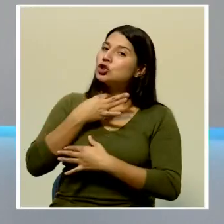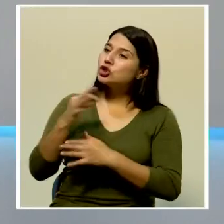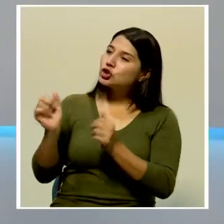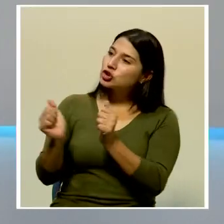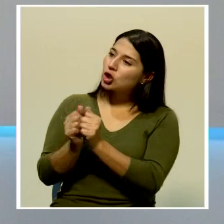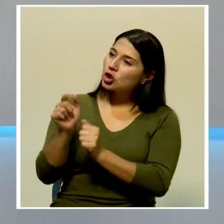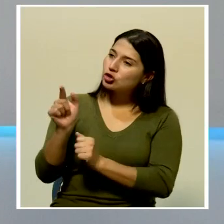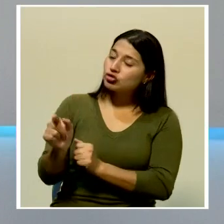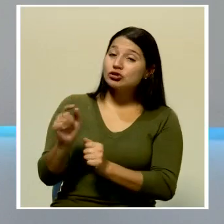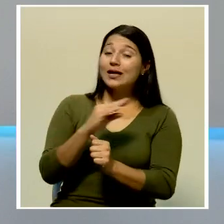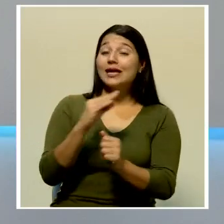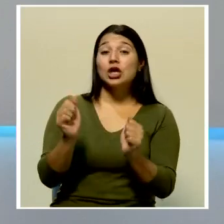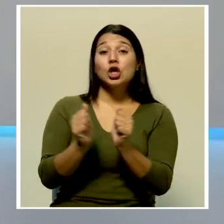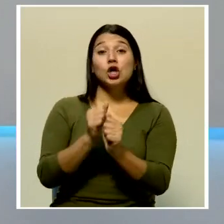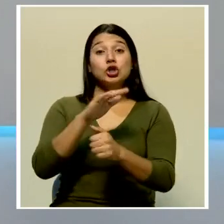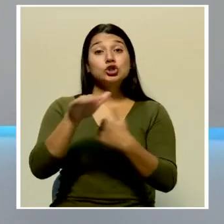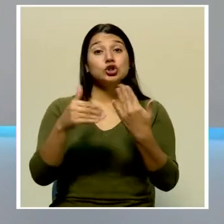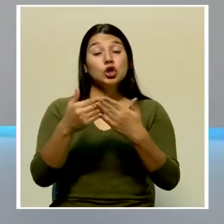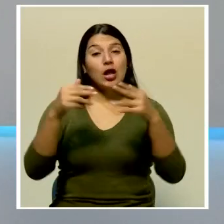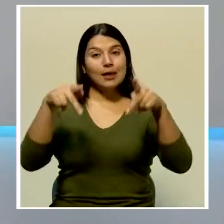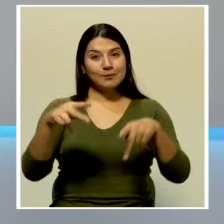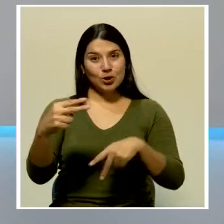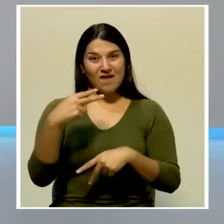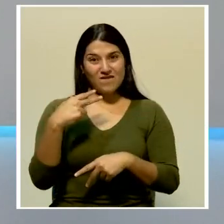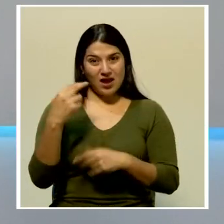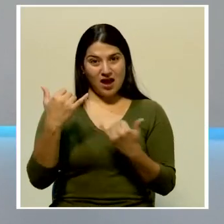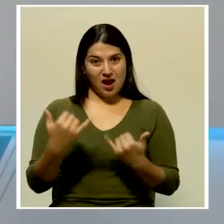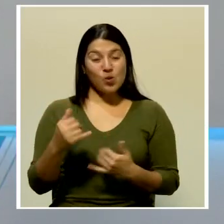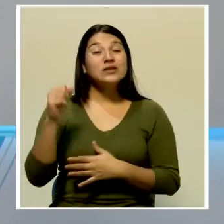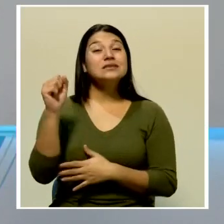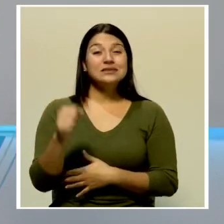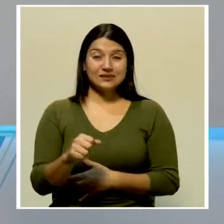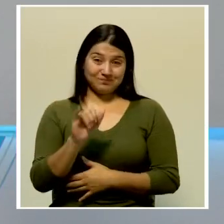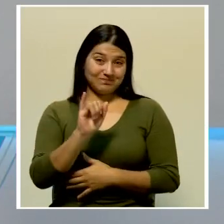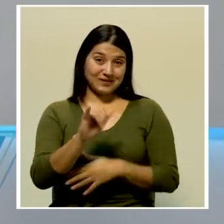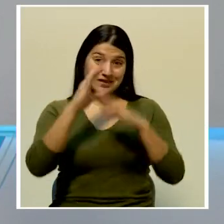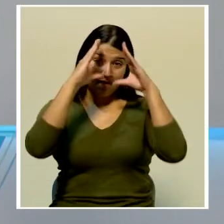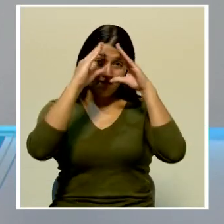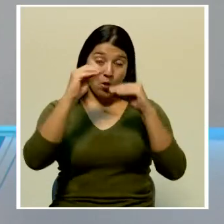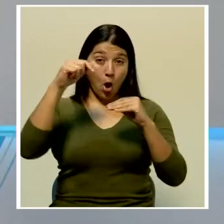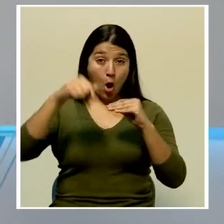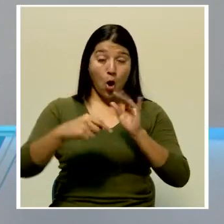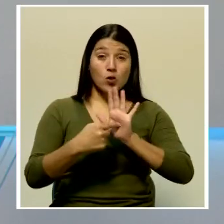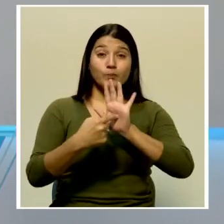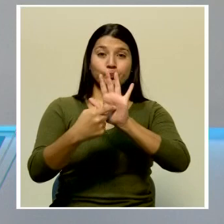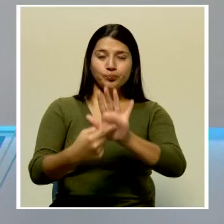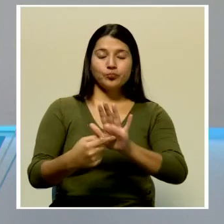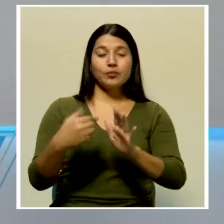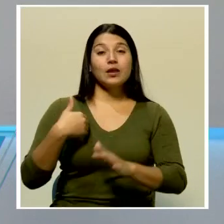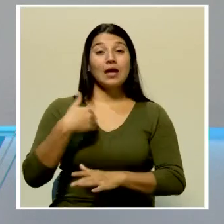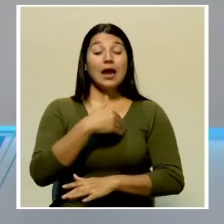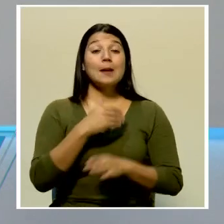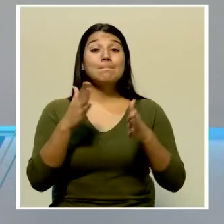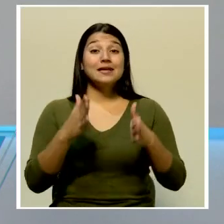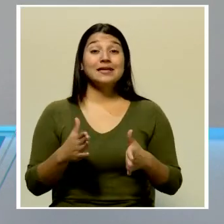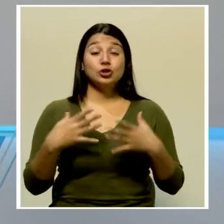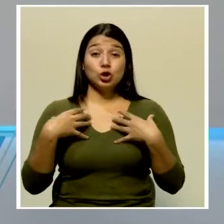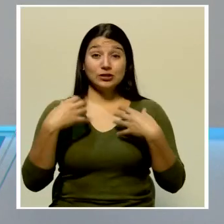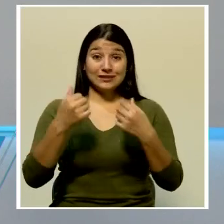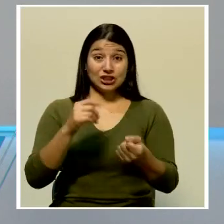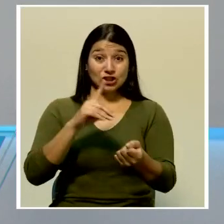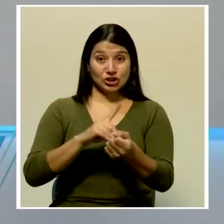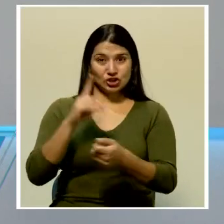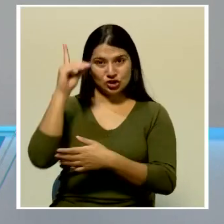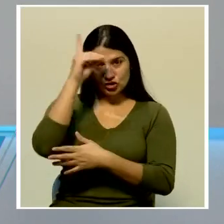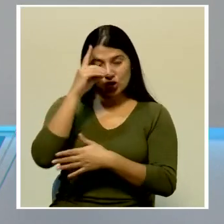todos los amigos televidentes. Pues así es, esta fue parte de las informaciones que dio a conocer hoy el ministro de Salud, Daniel Salas, en la ya